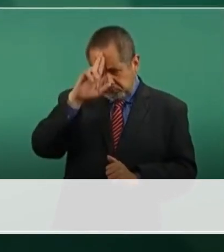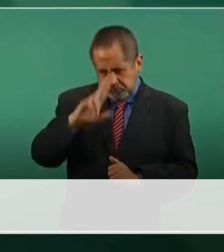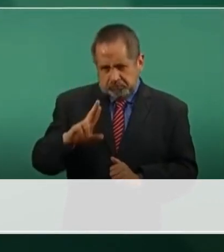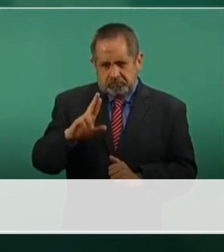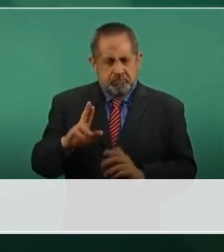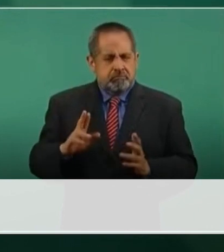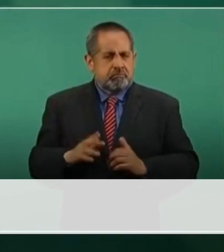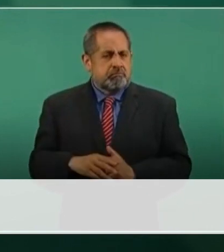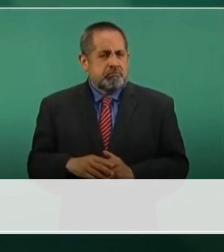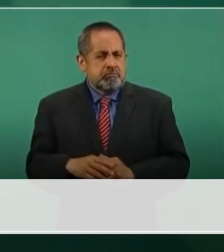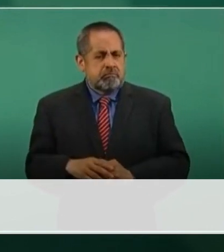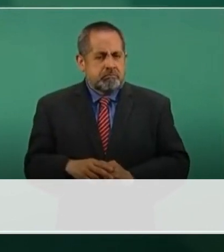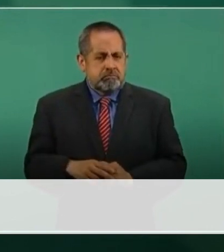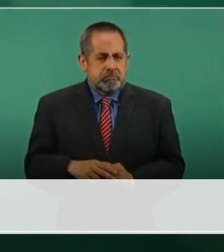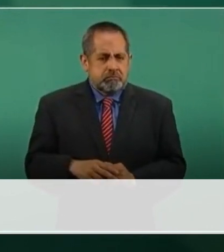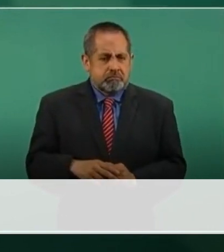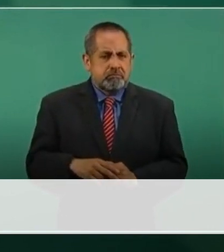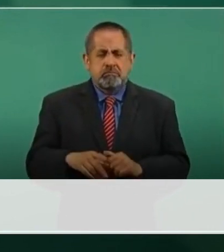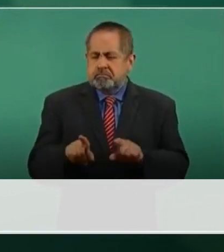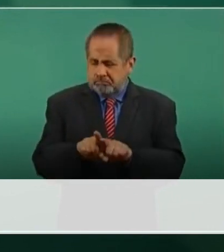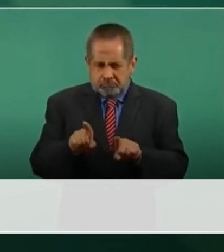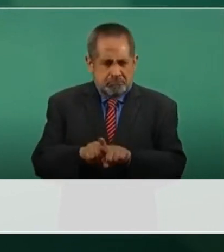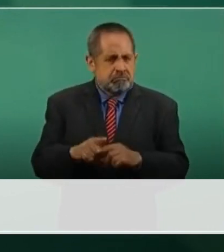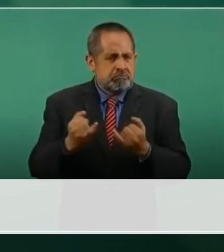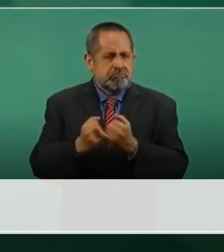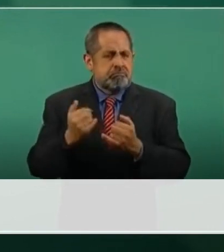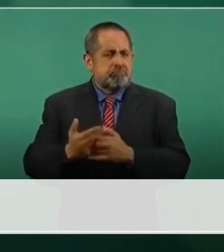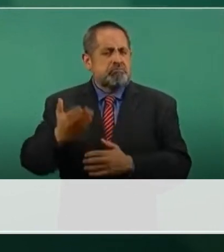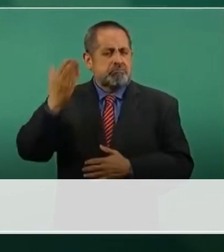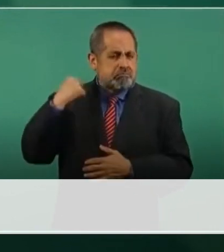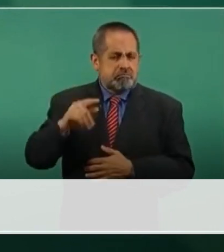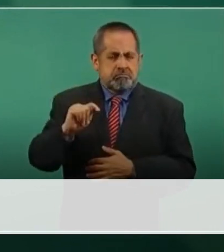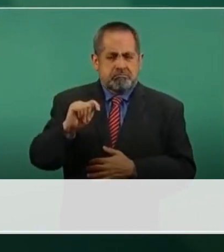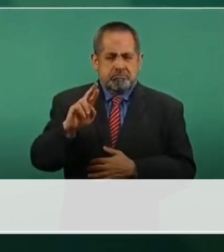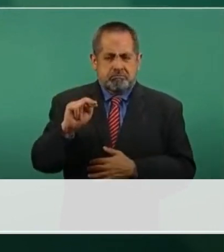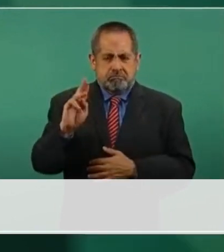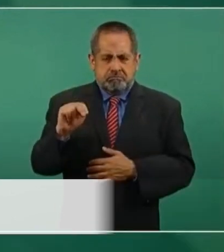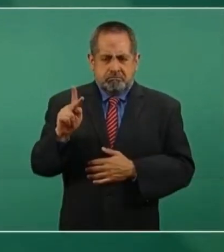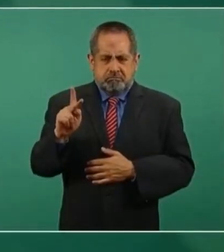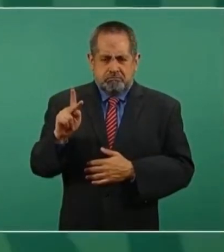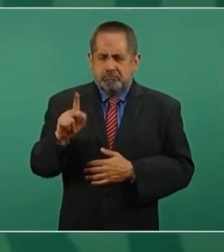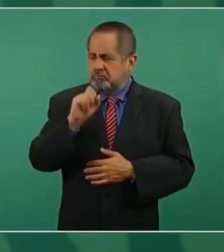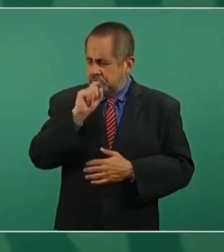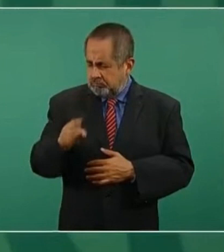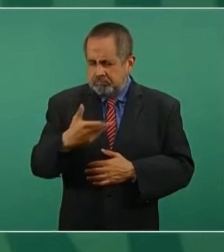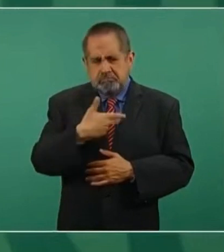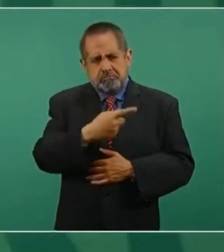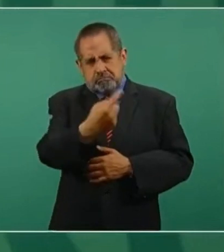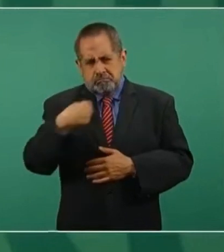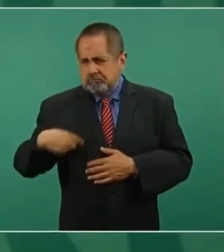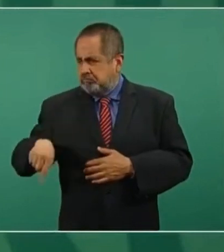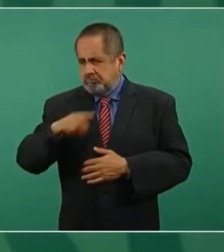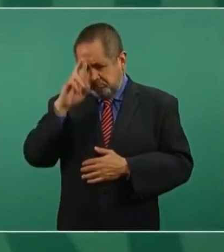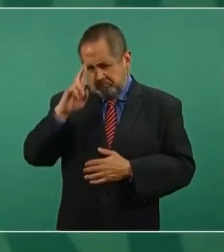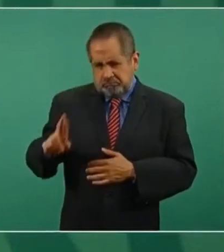lo fue el presidente Trump y